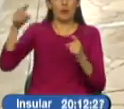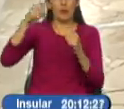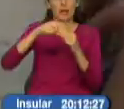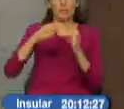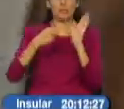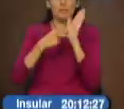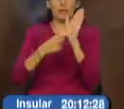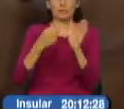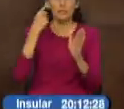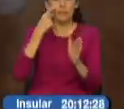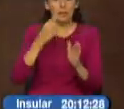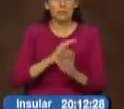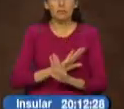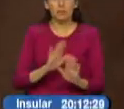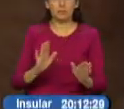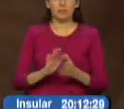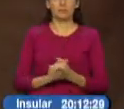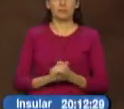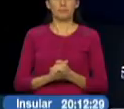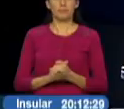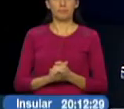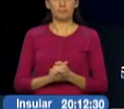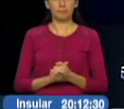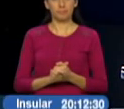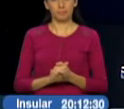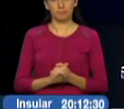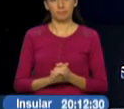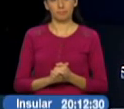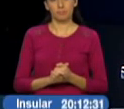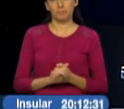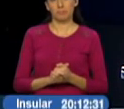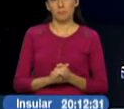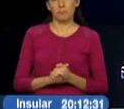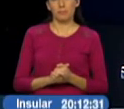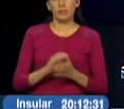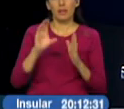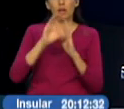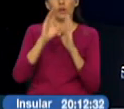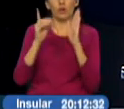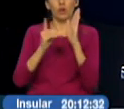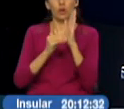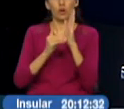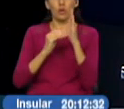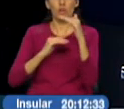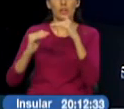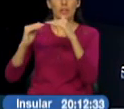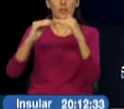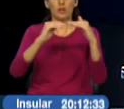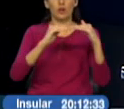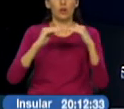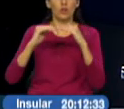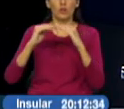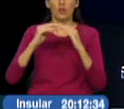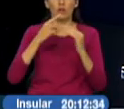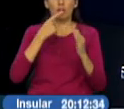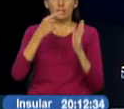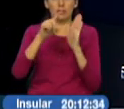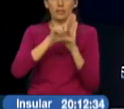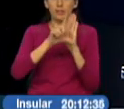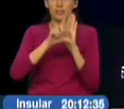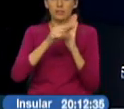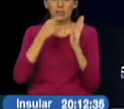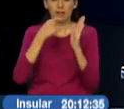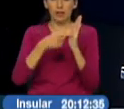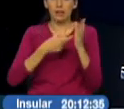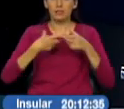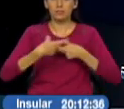abril. César García, Ecuador TV. Y a pesar de que el Código de la Democracia no contempla el reconteo total de los votos, la